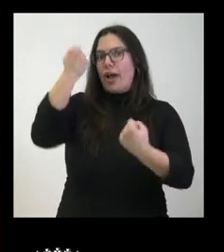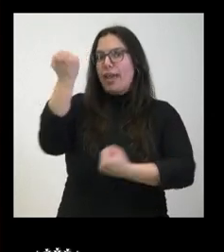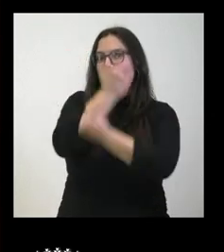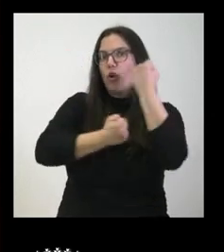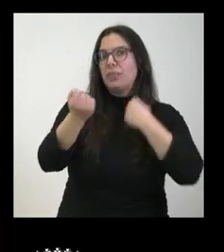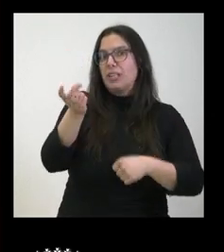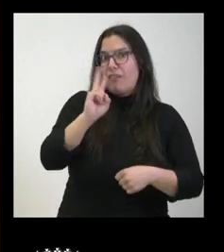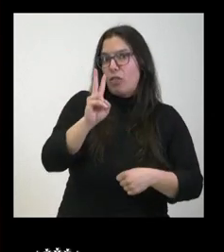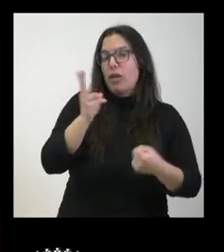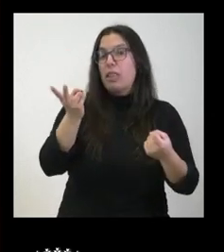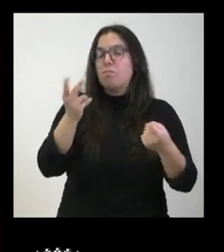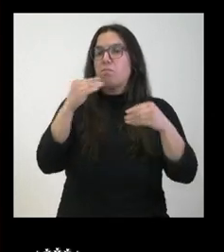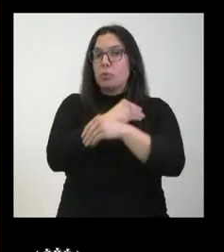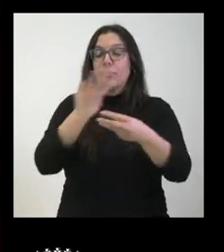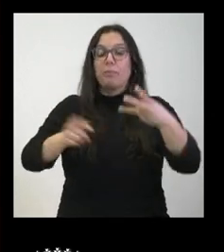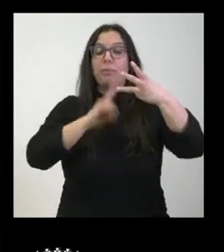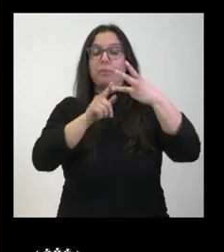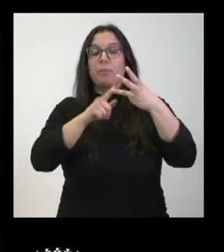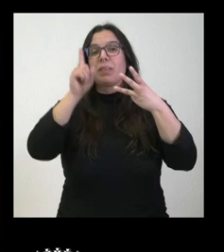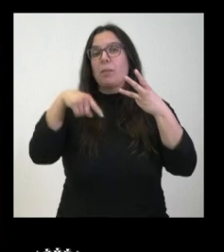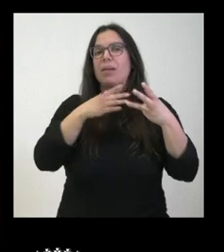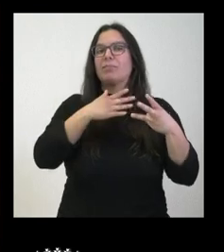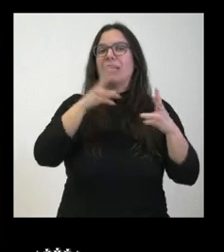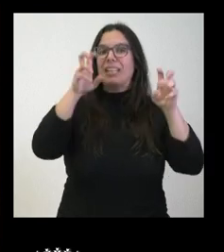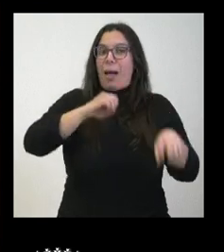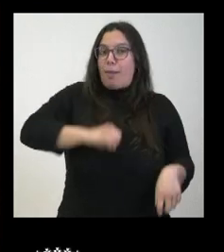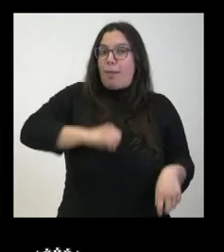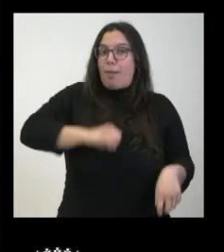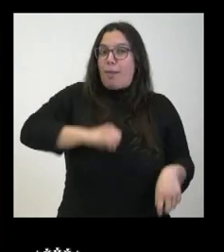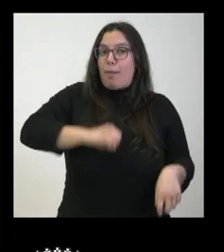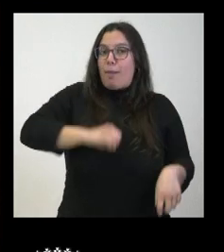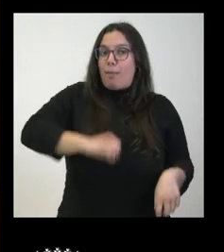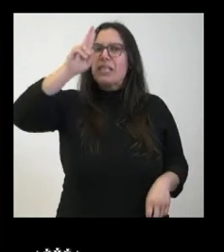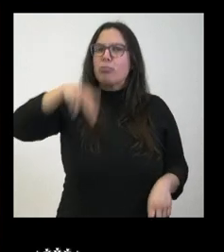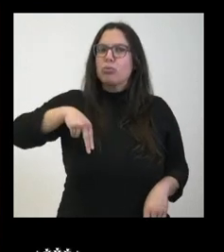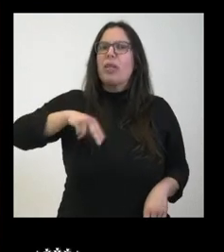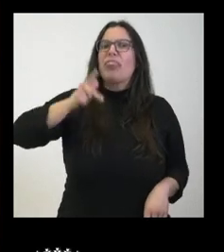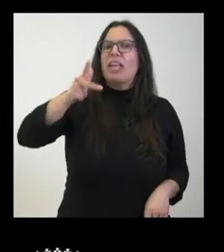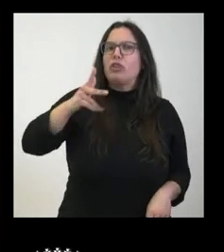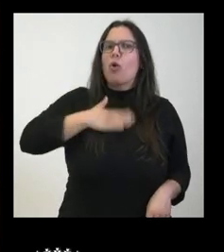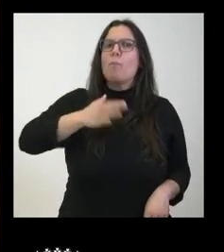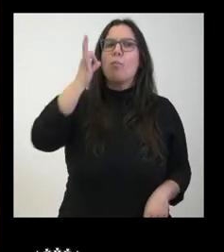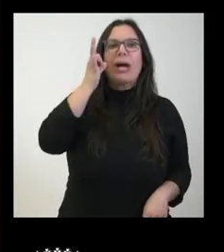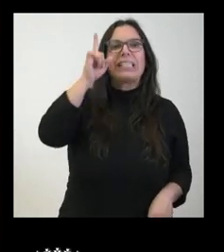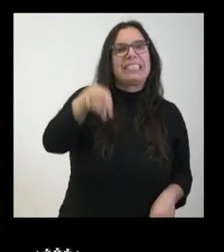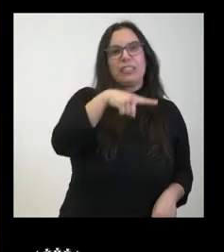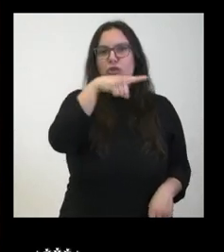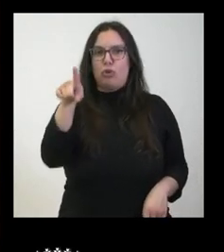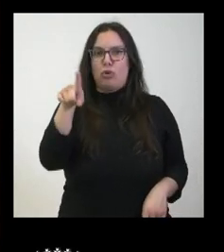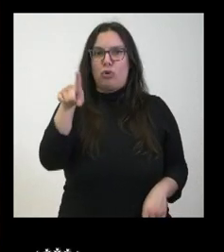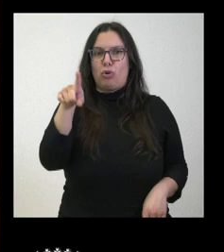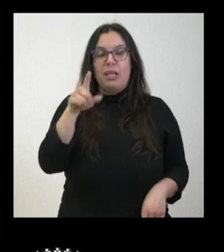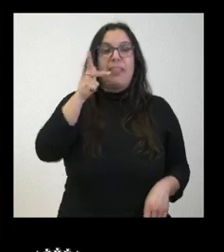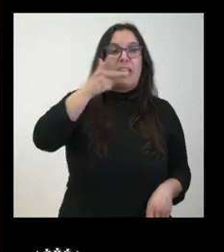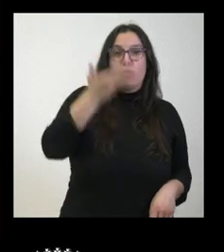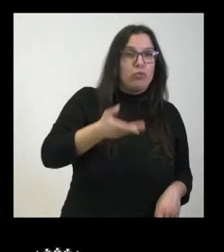el aborto, me gustaría que nos dijera si lo consideran un derecho de las mujeres y no un derecho fundamental,